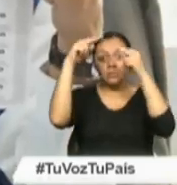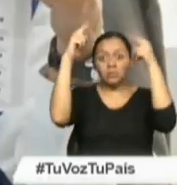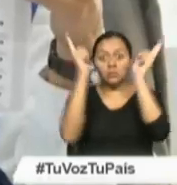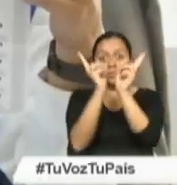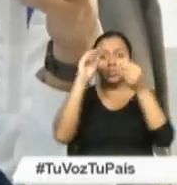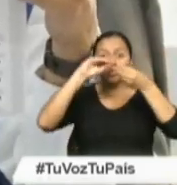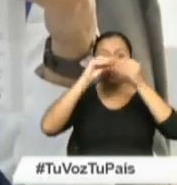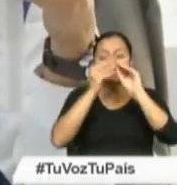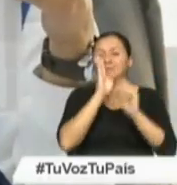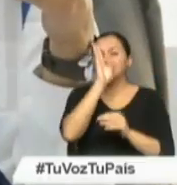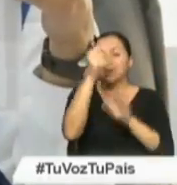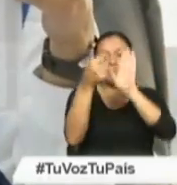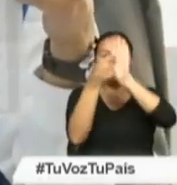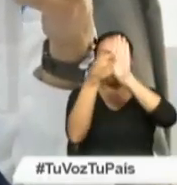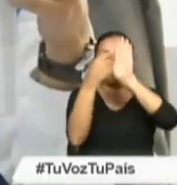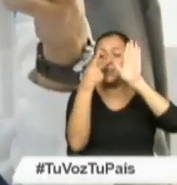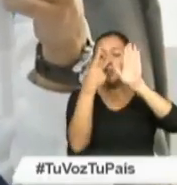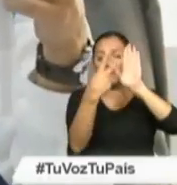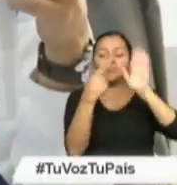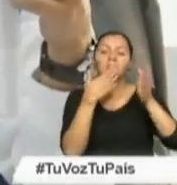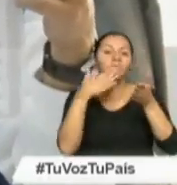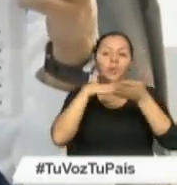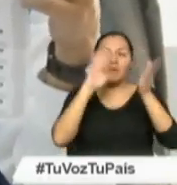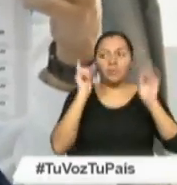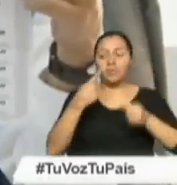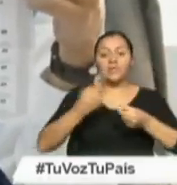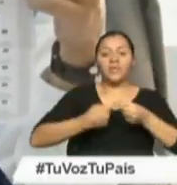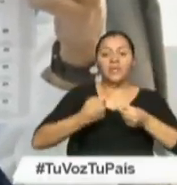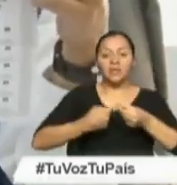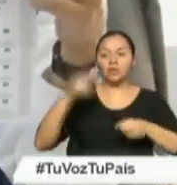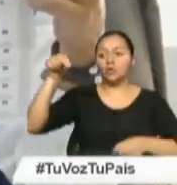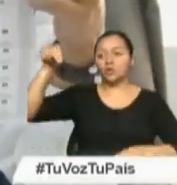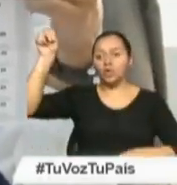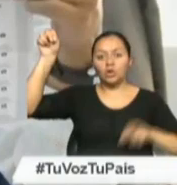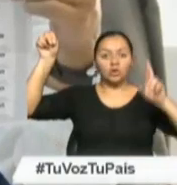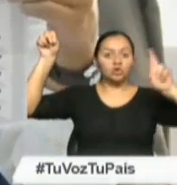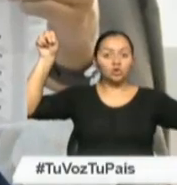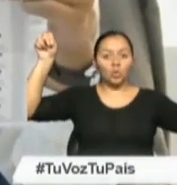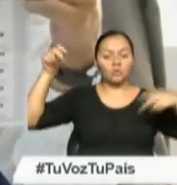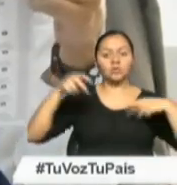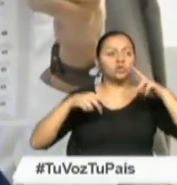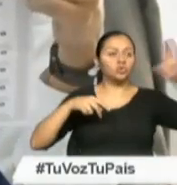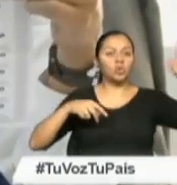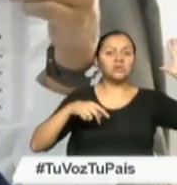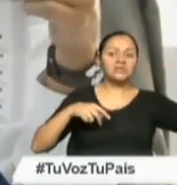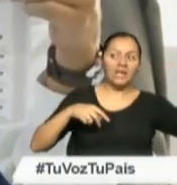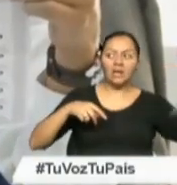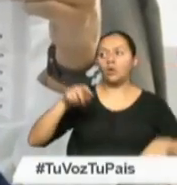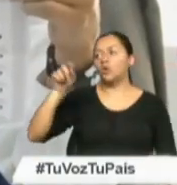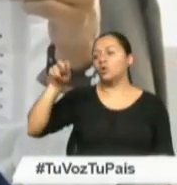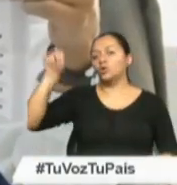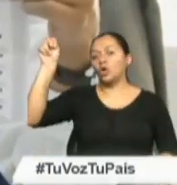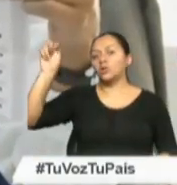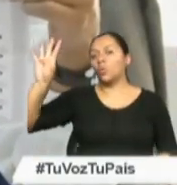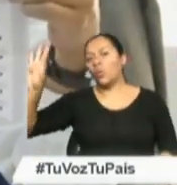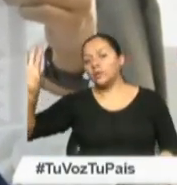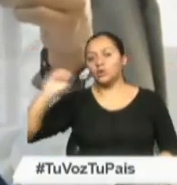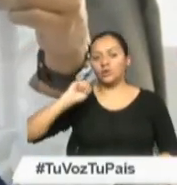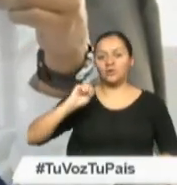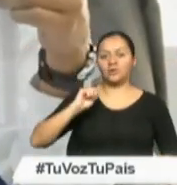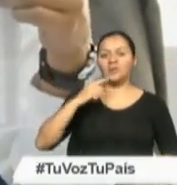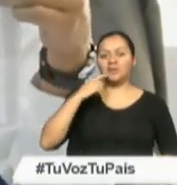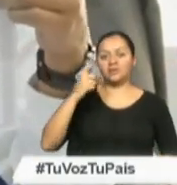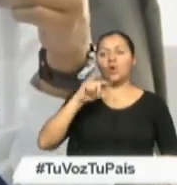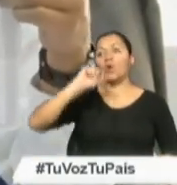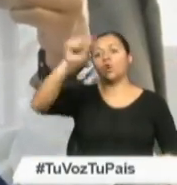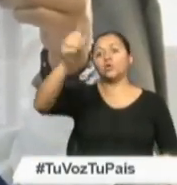jurisdicción de cada ciudadano. Por ejemplo, el caso de Quito, en el tema de Norte, Sur, dependiendo de la jurisdicción, se eligen a cinco, a cuatro, en los ríos